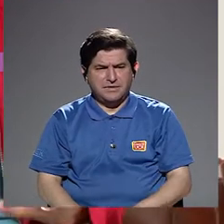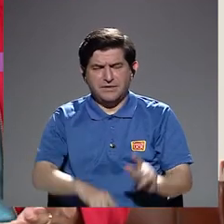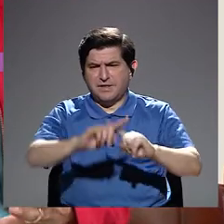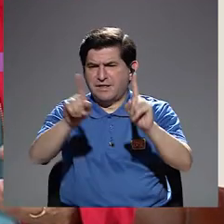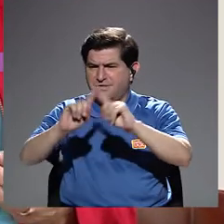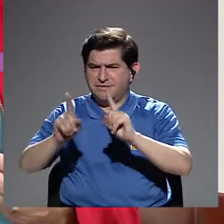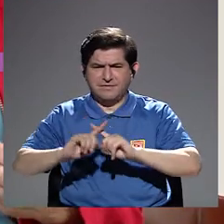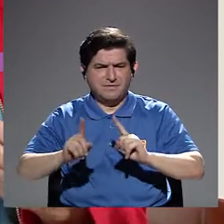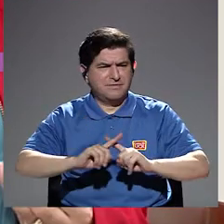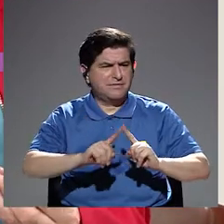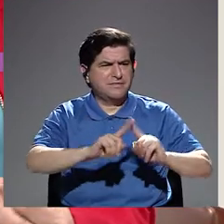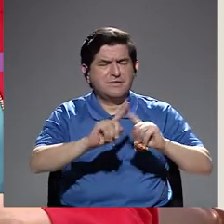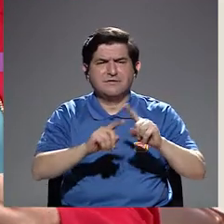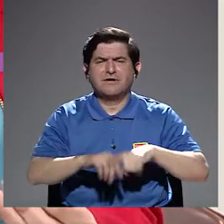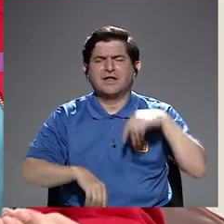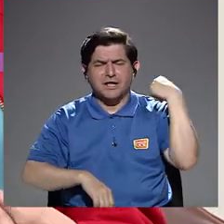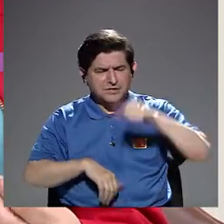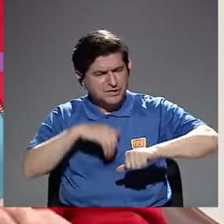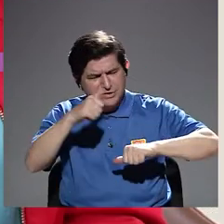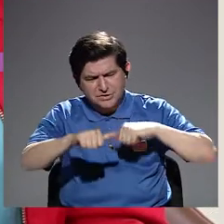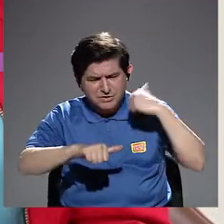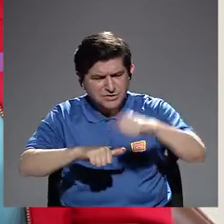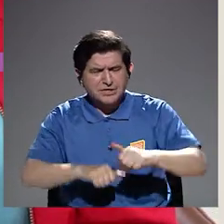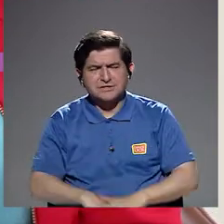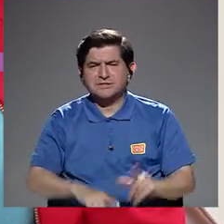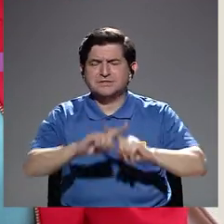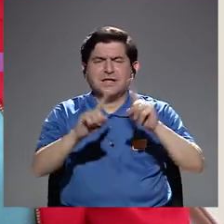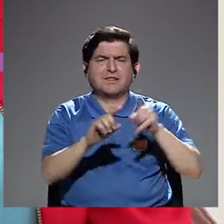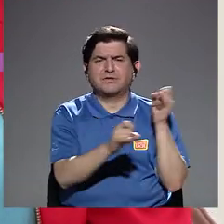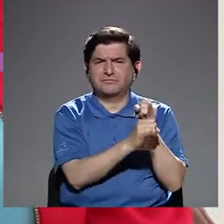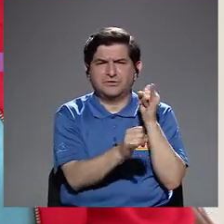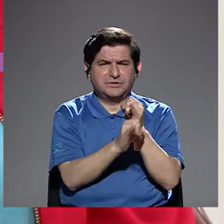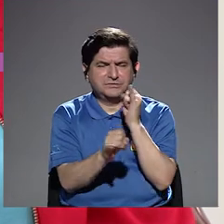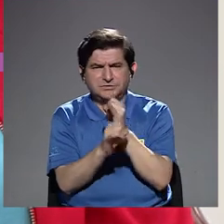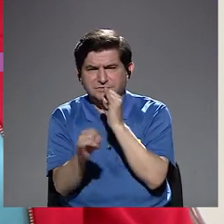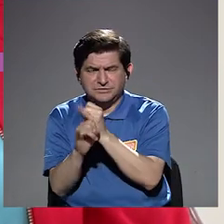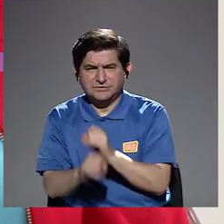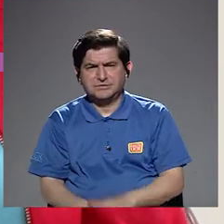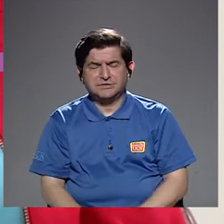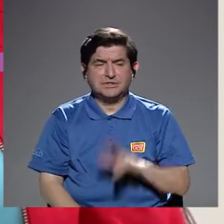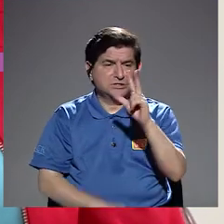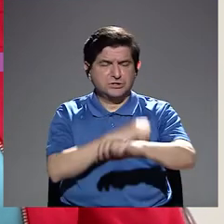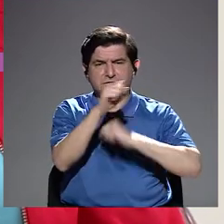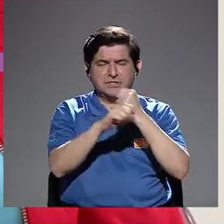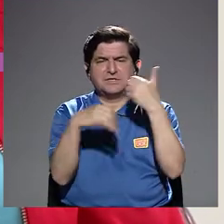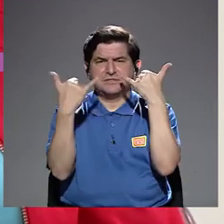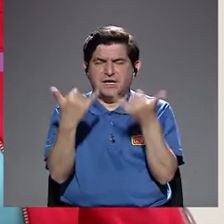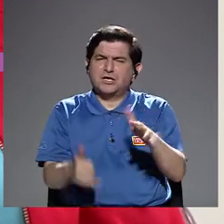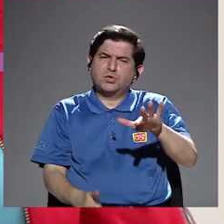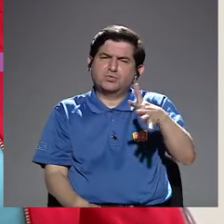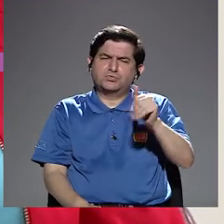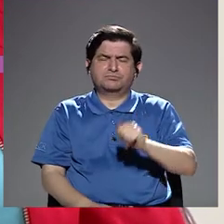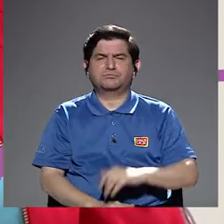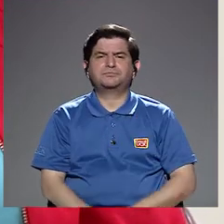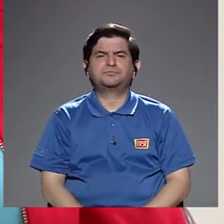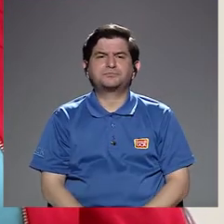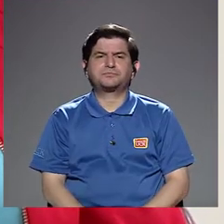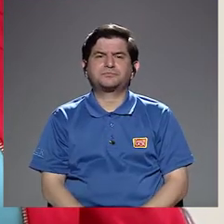de varios esfuerzos interinstitucionales hace tres años aproximadamente.